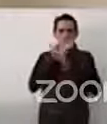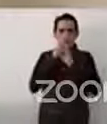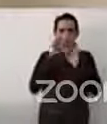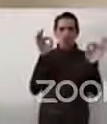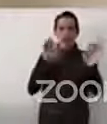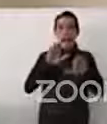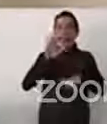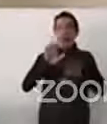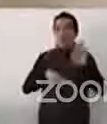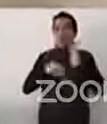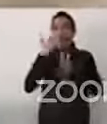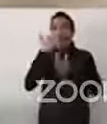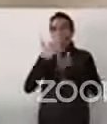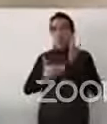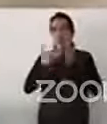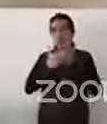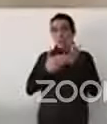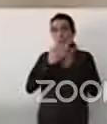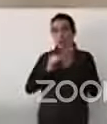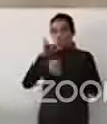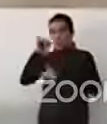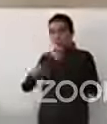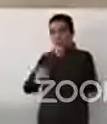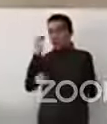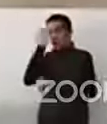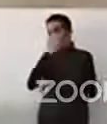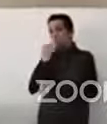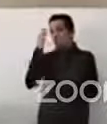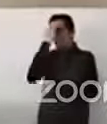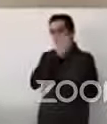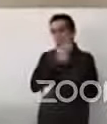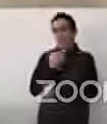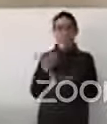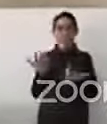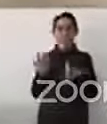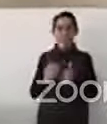Entonces, me quedo con darles estas